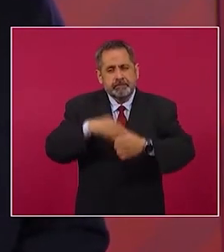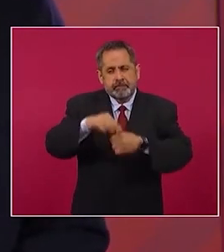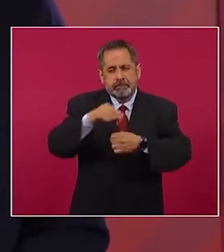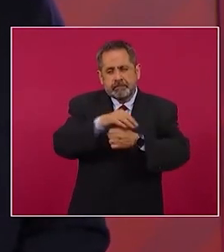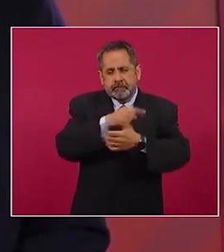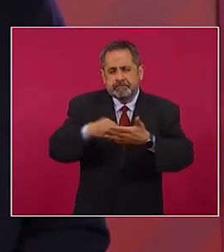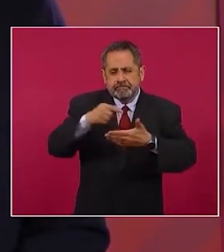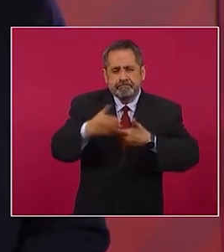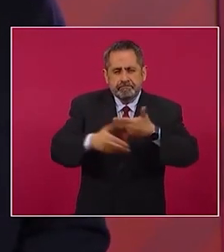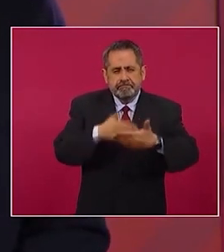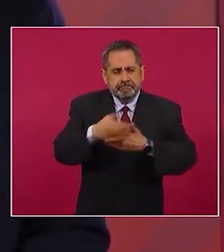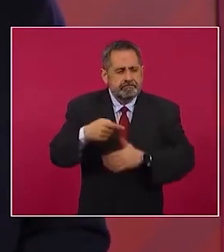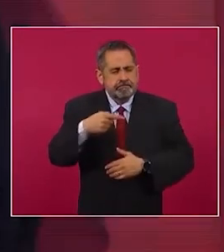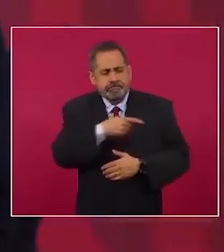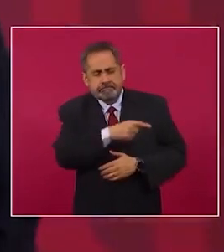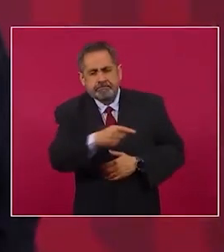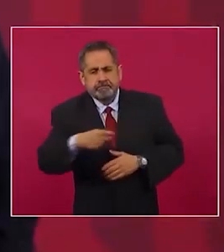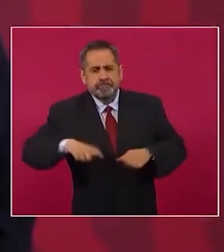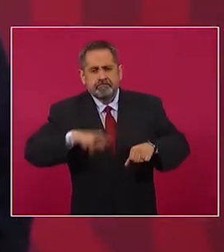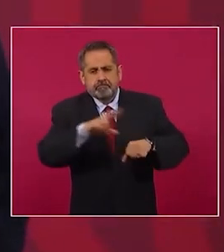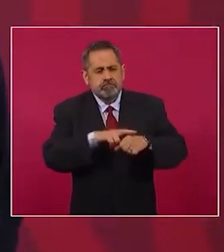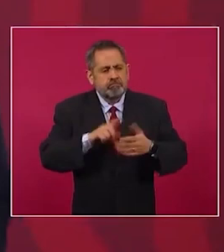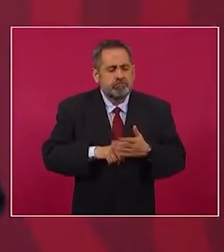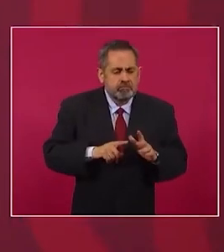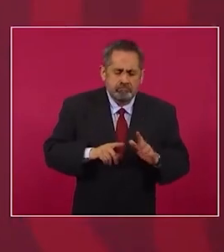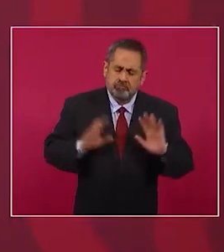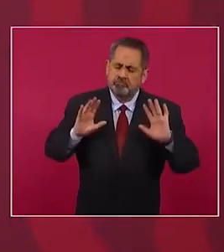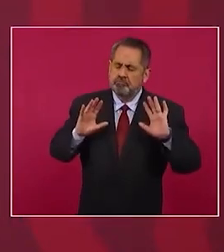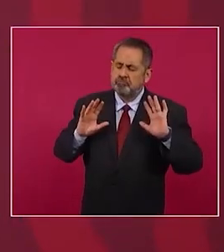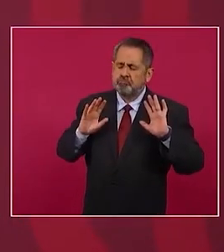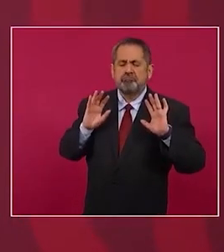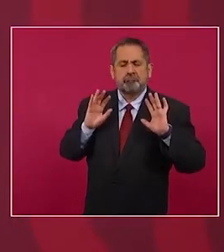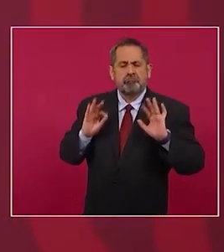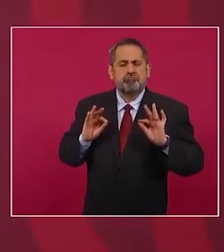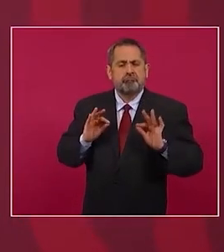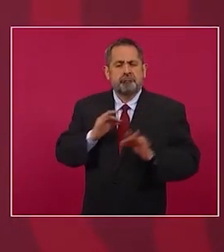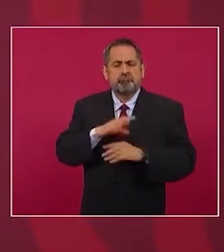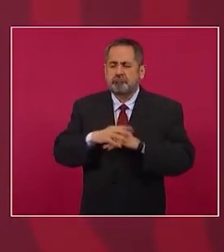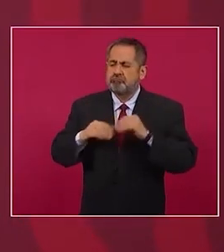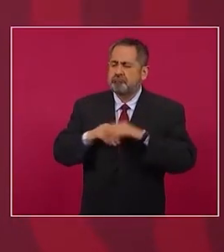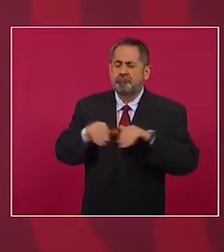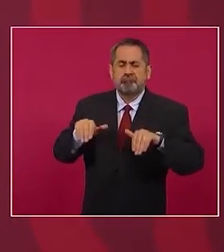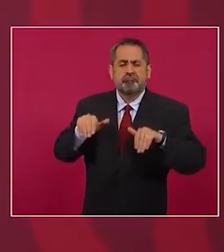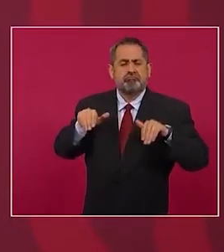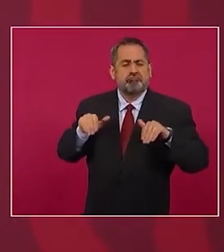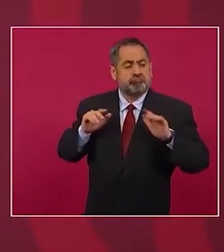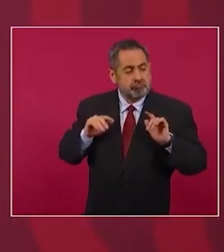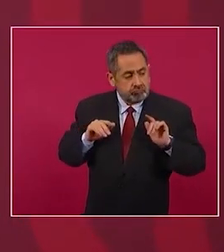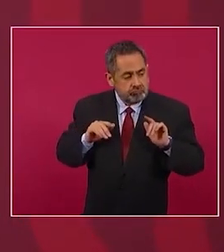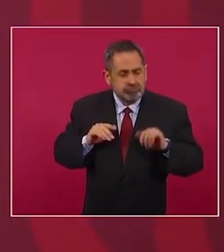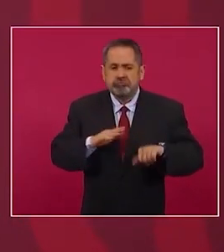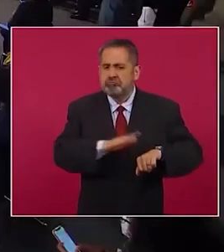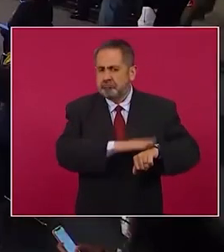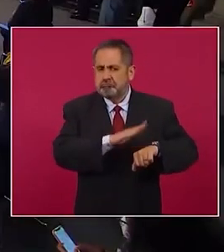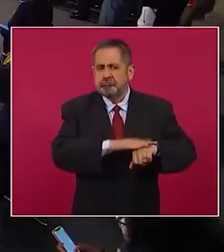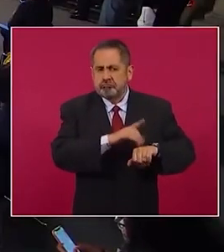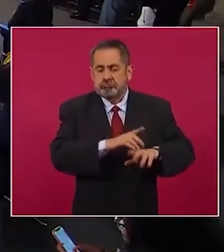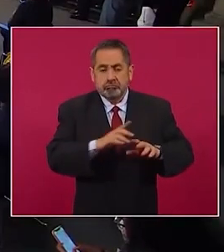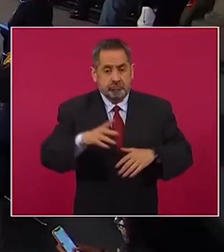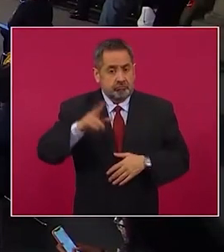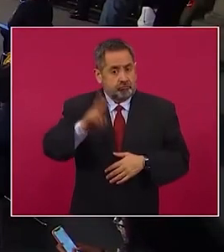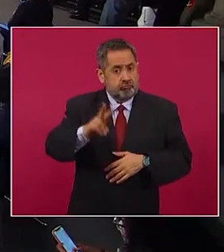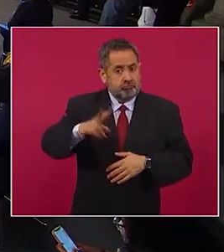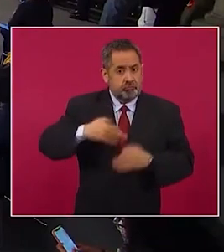actuaron con imparcialidad y me